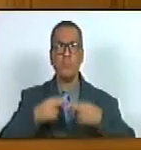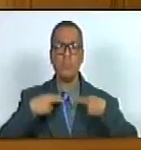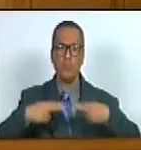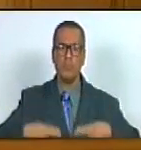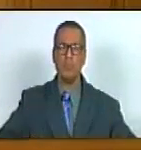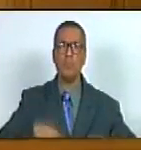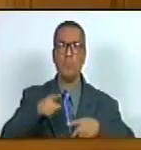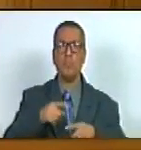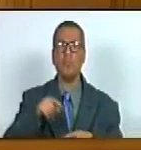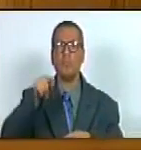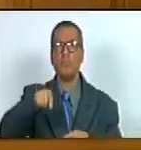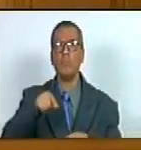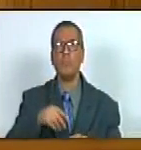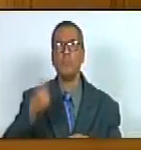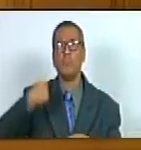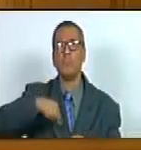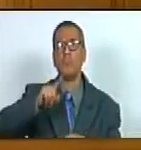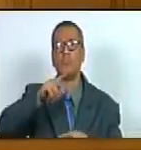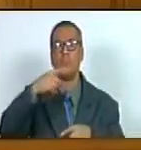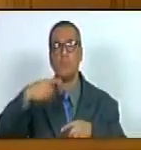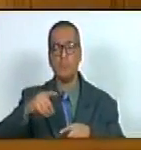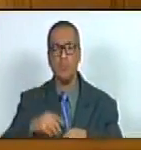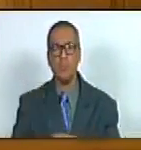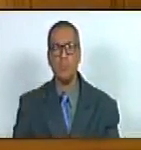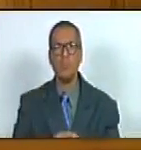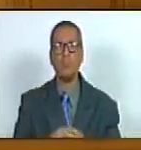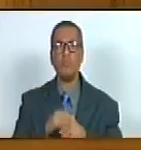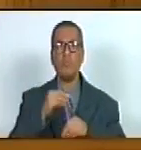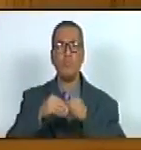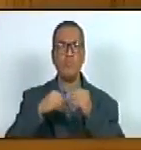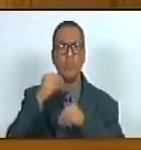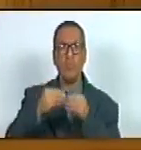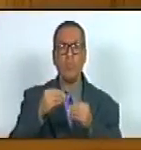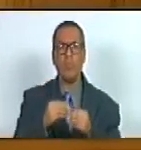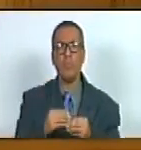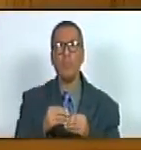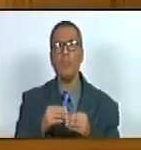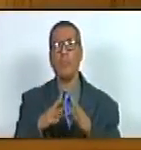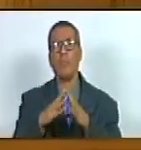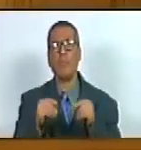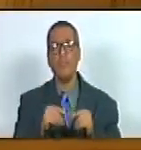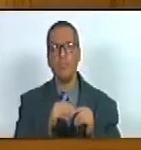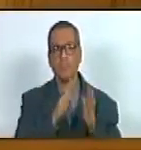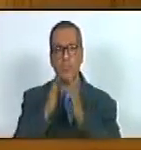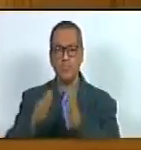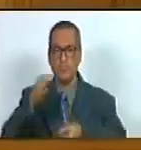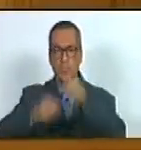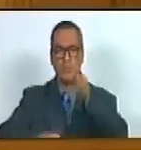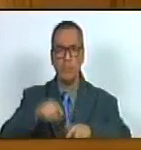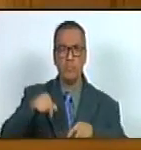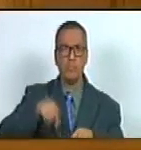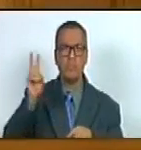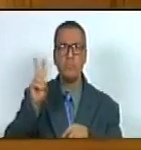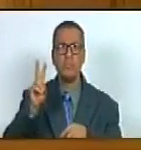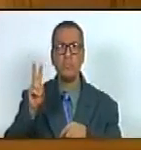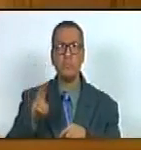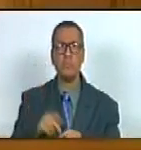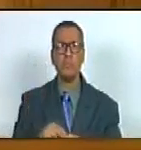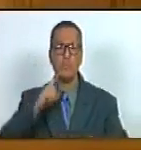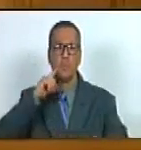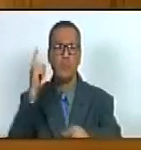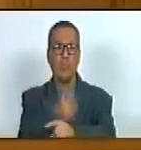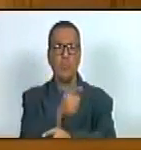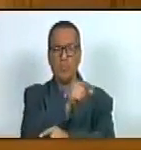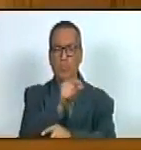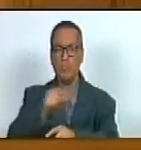humanos lo cual implica que tales derechos transvencializan todo el ordenamiento jurídico venezolano y obliga